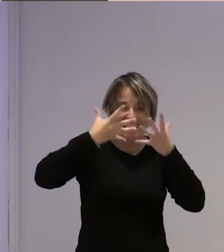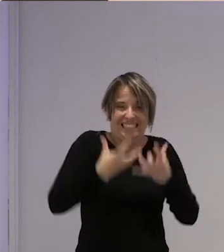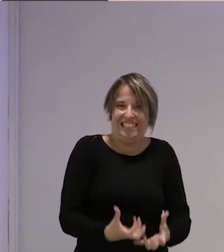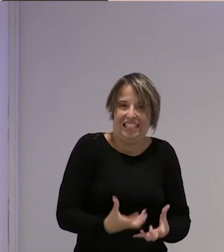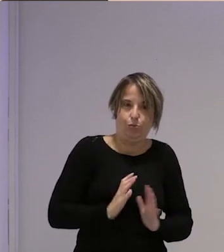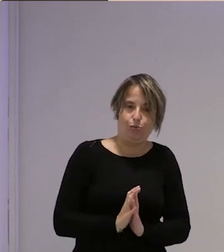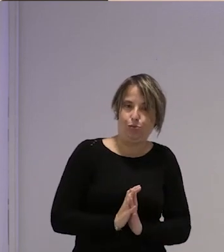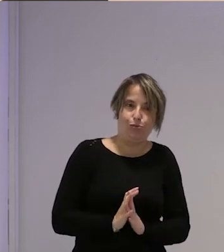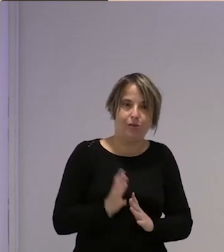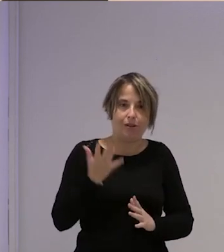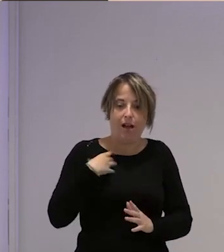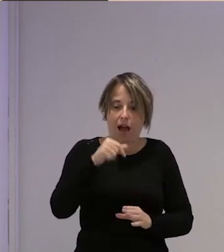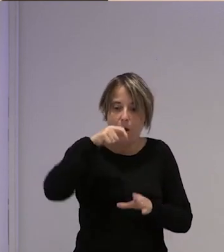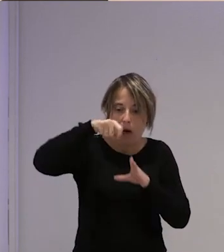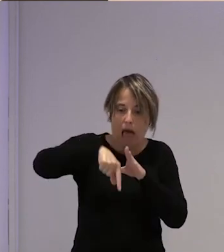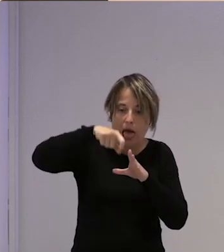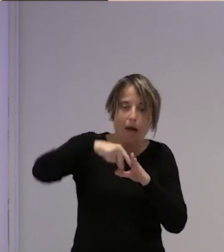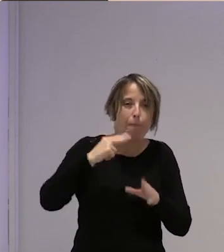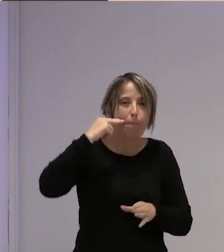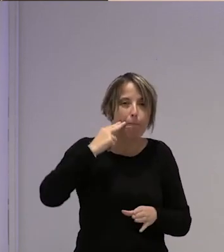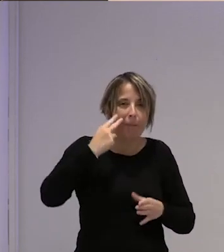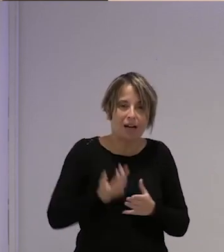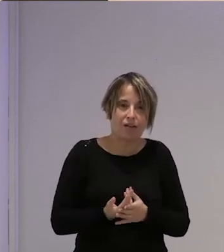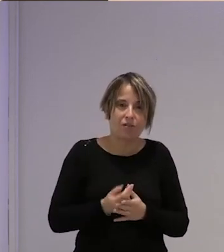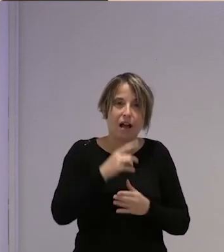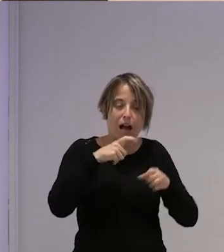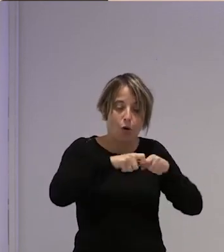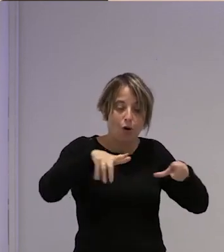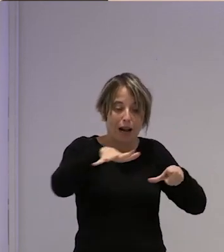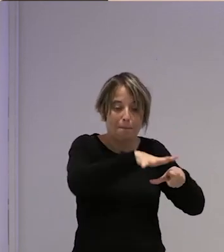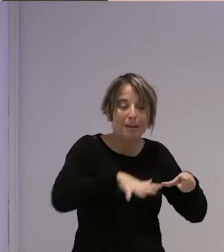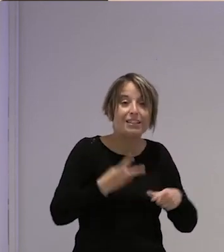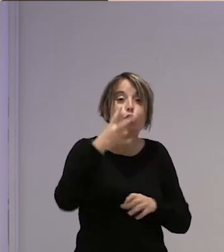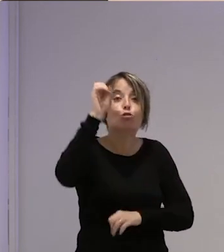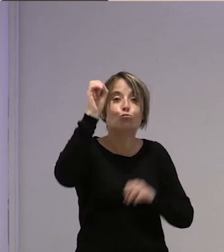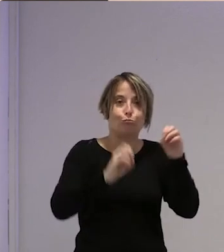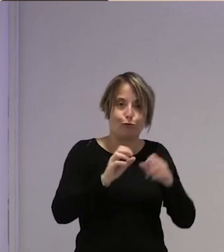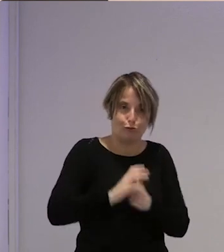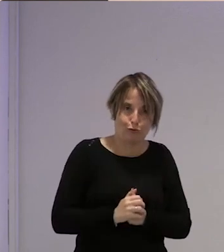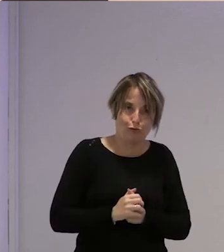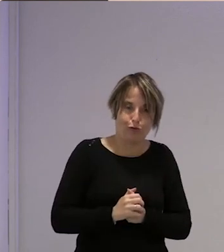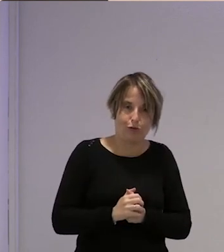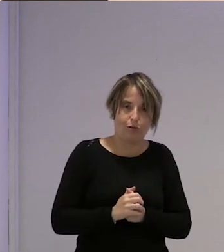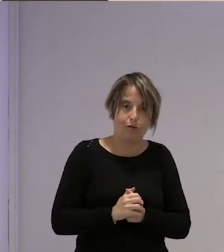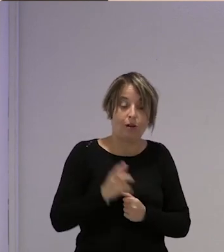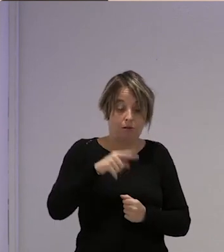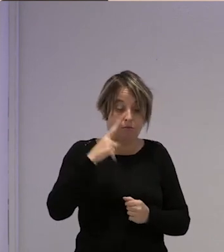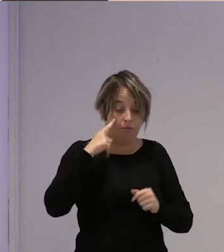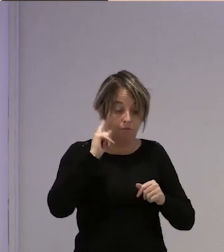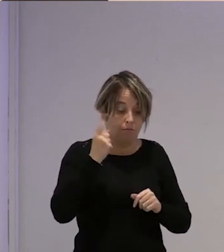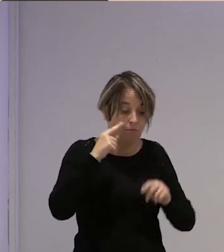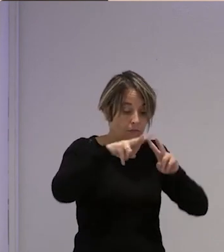abasteciendo y está ahora mismo al 2% o sea se ha descubierto hasta un antiguo pente un